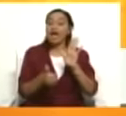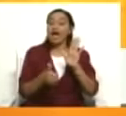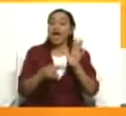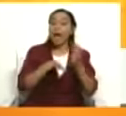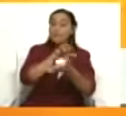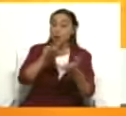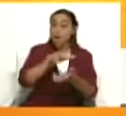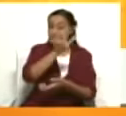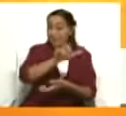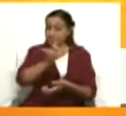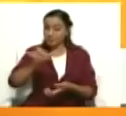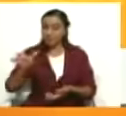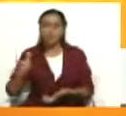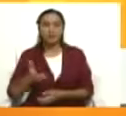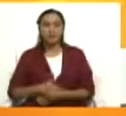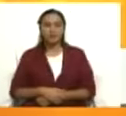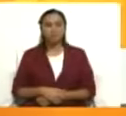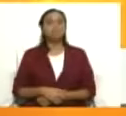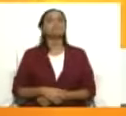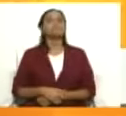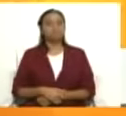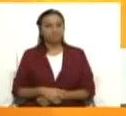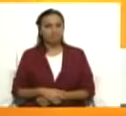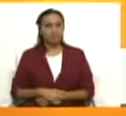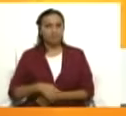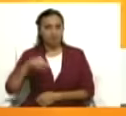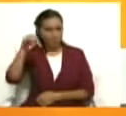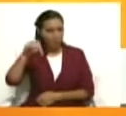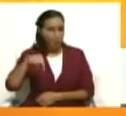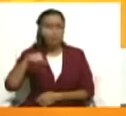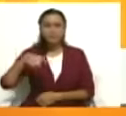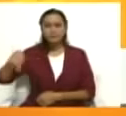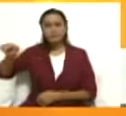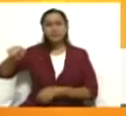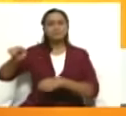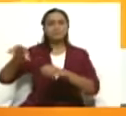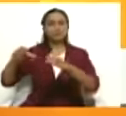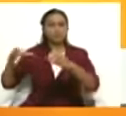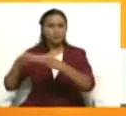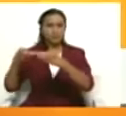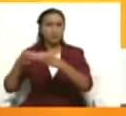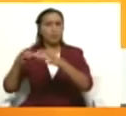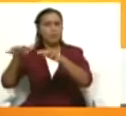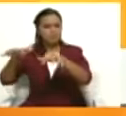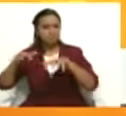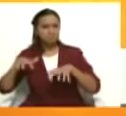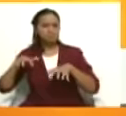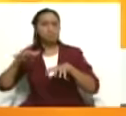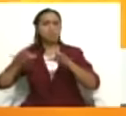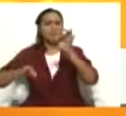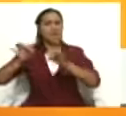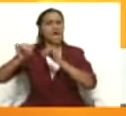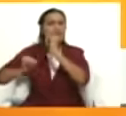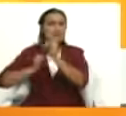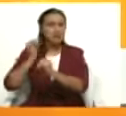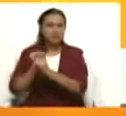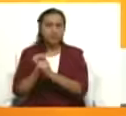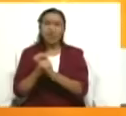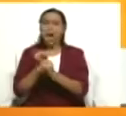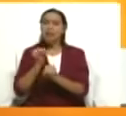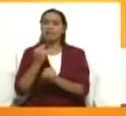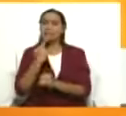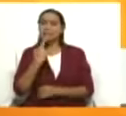quedó en evidencia y hoy lo acoge además la sala de apelaciones cuando dice que la sala de cuestiones preliminares se